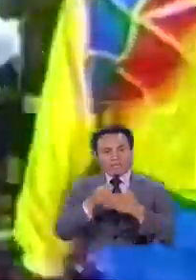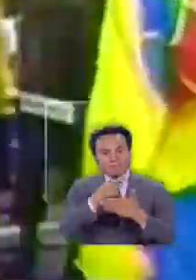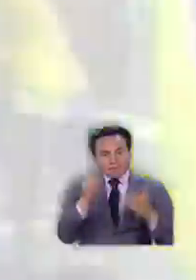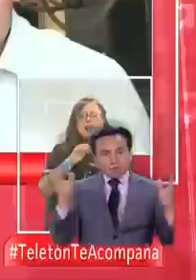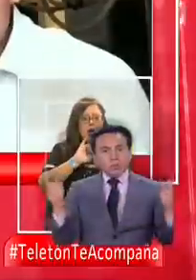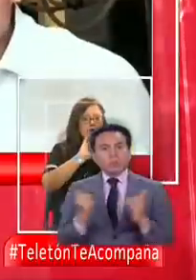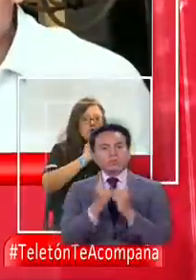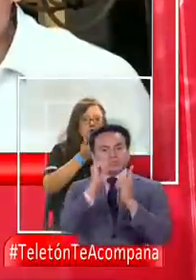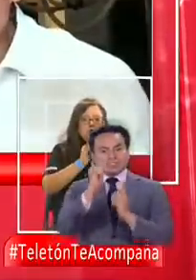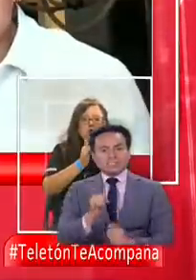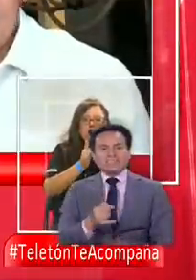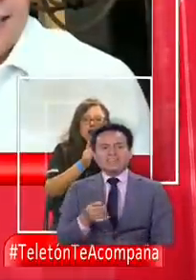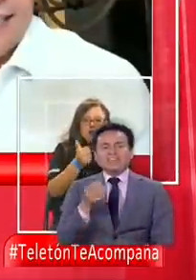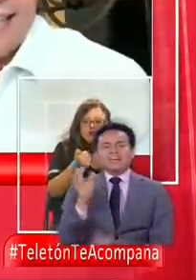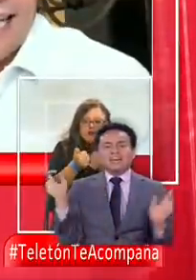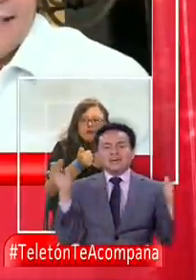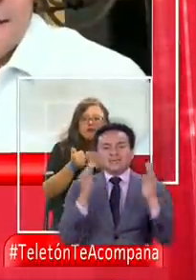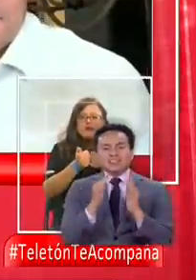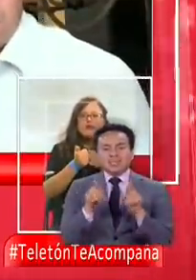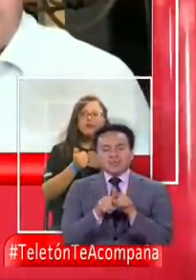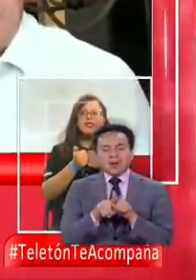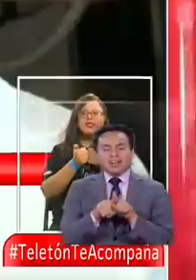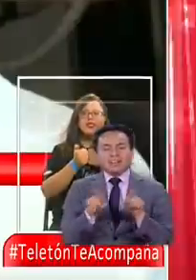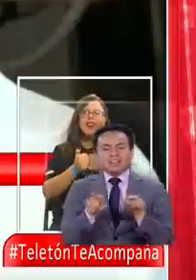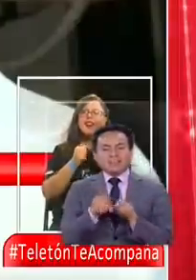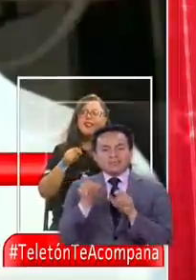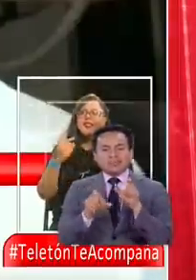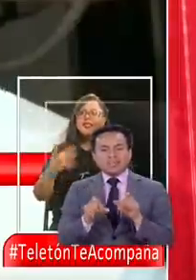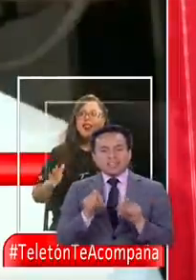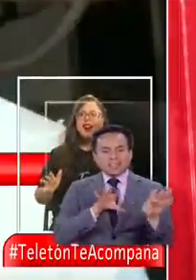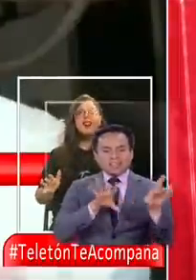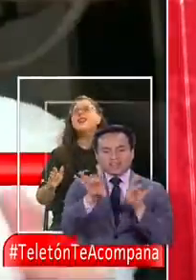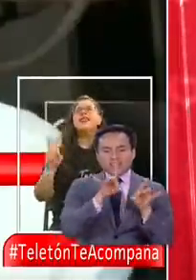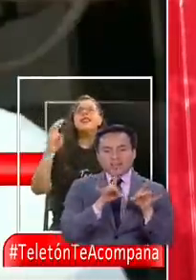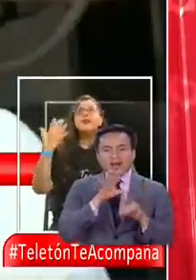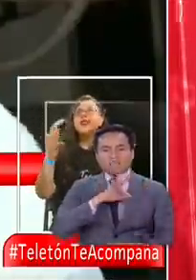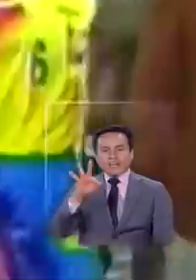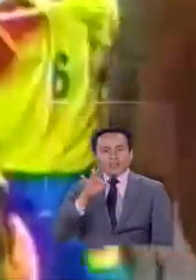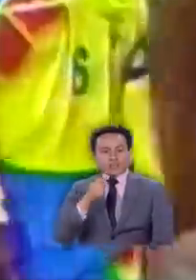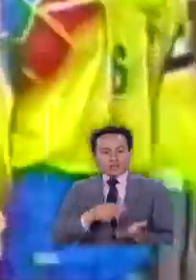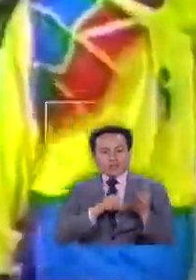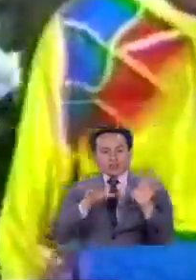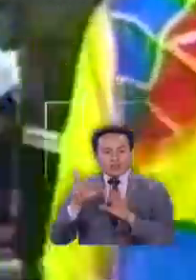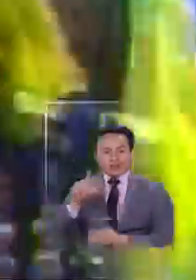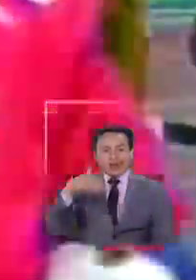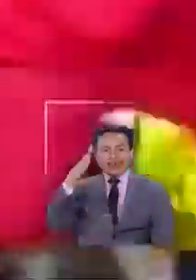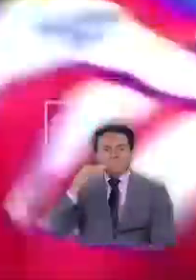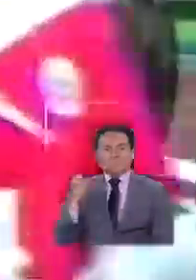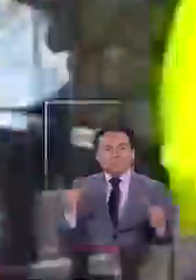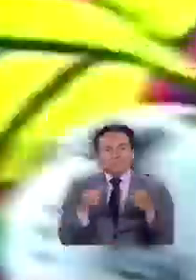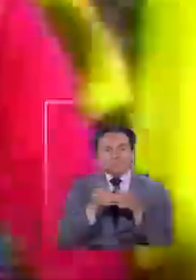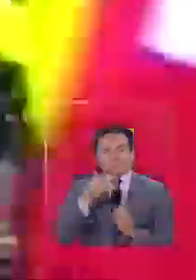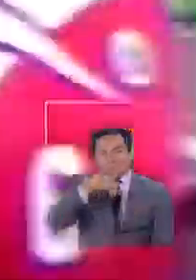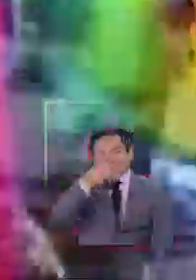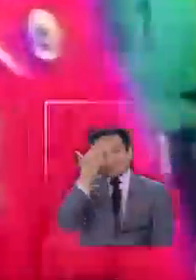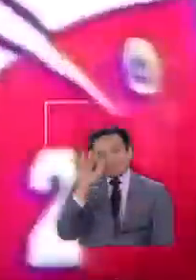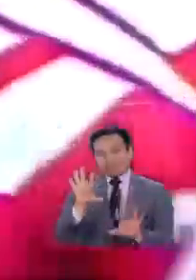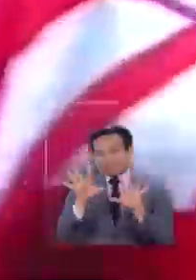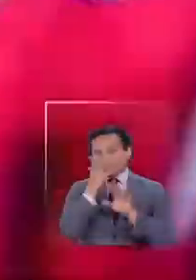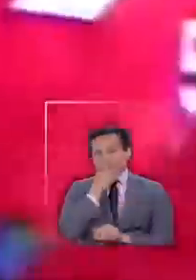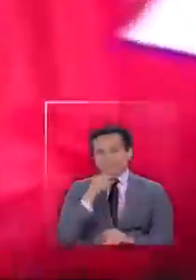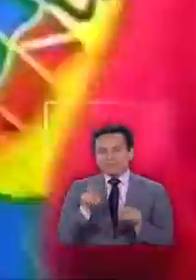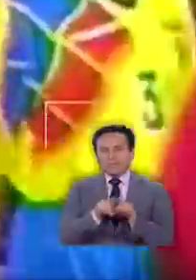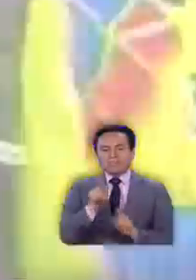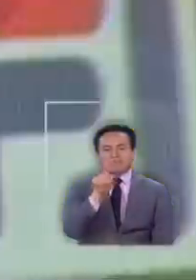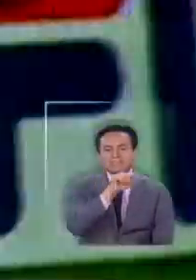ocurrió reunir esa esa clasificatoria a Francia 98 con esa dupla maravillosa con esa